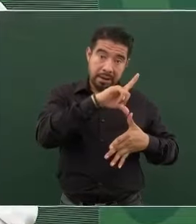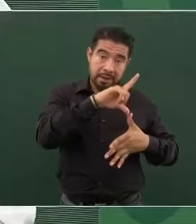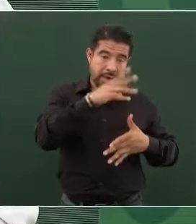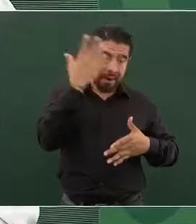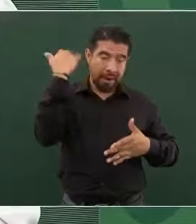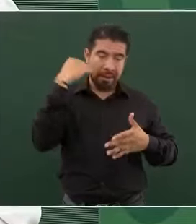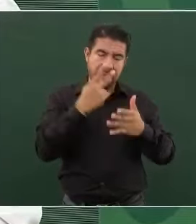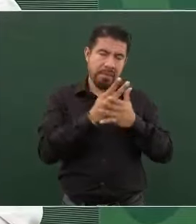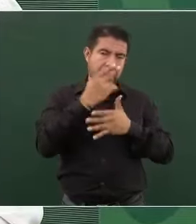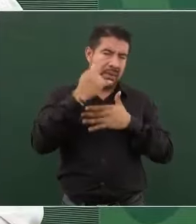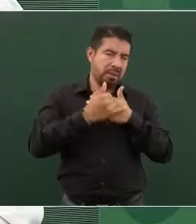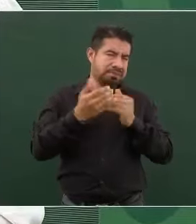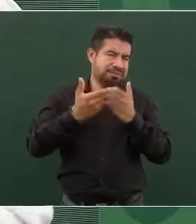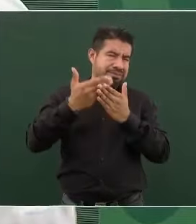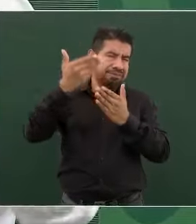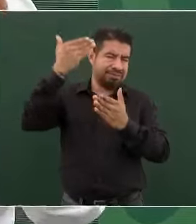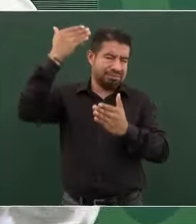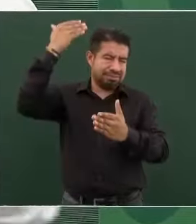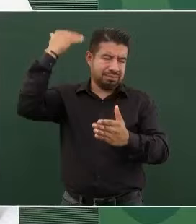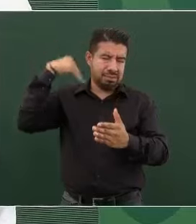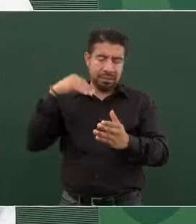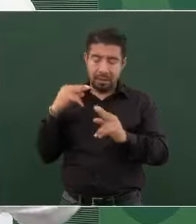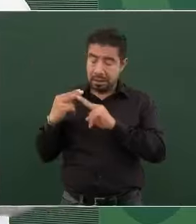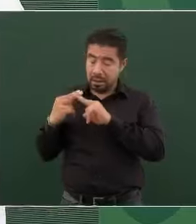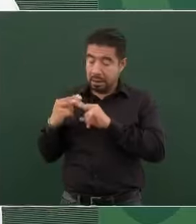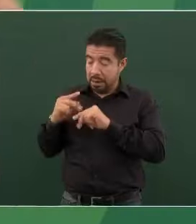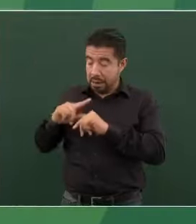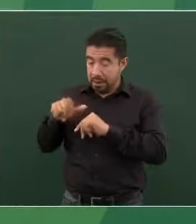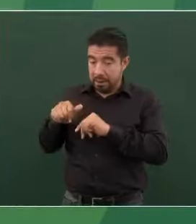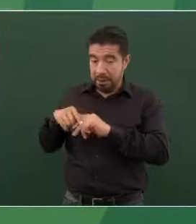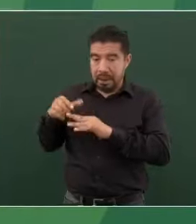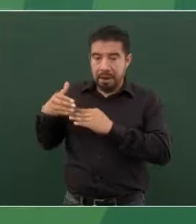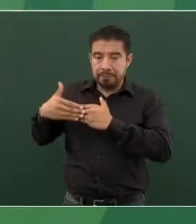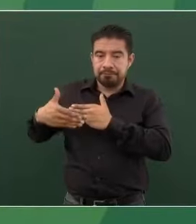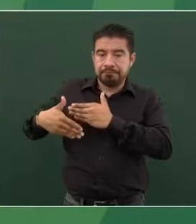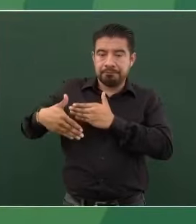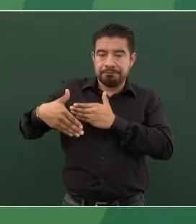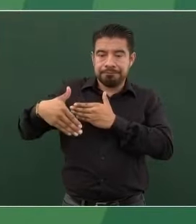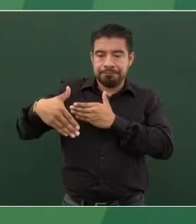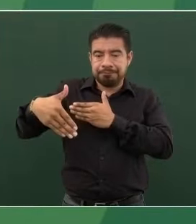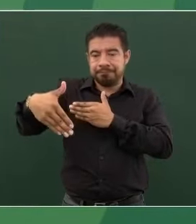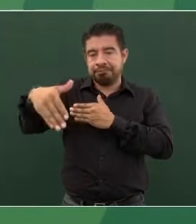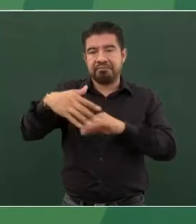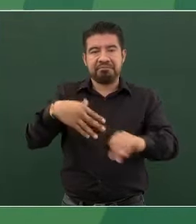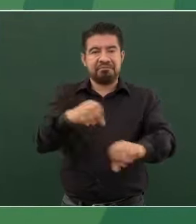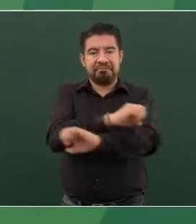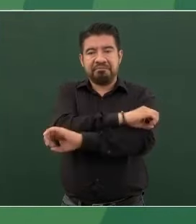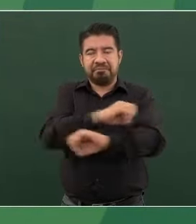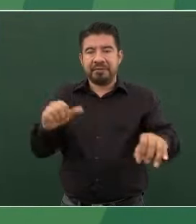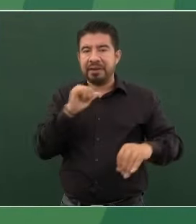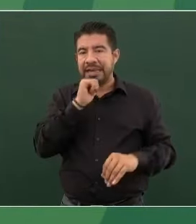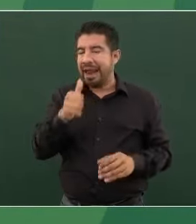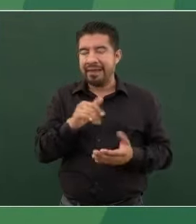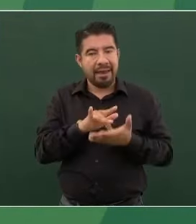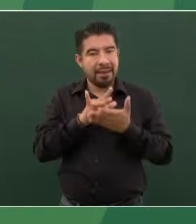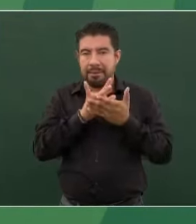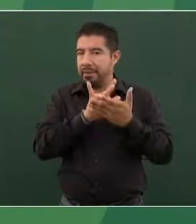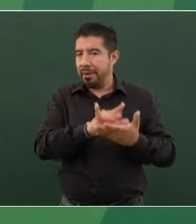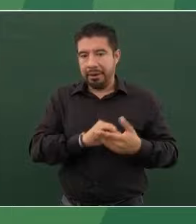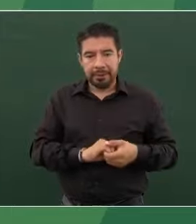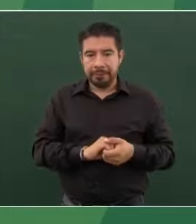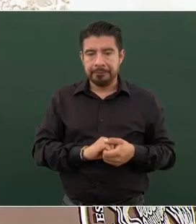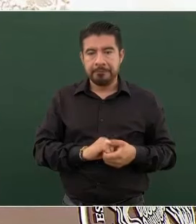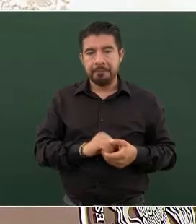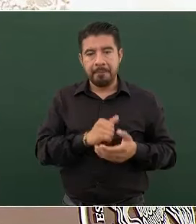para ayudar a los pueblos de Centroamérica y de